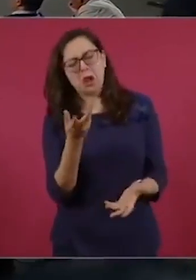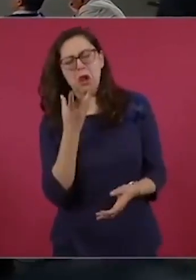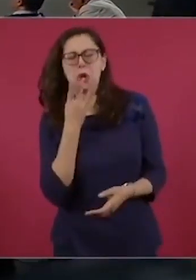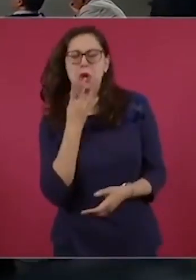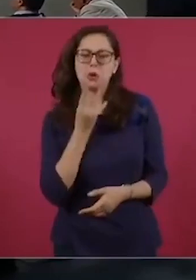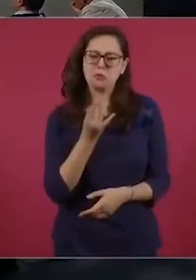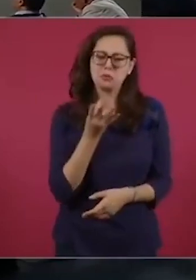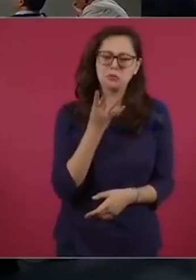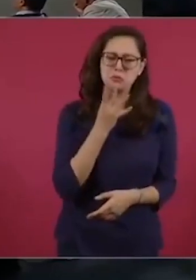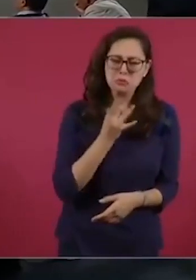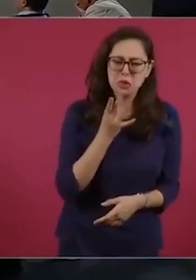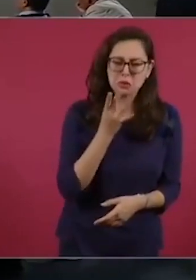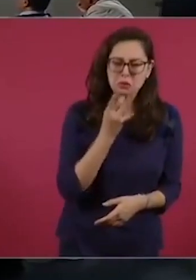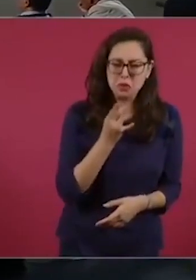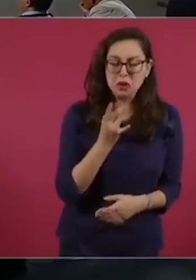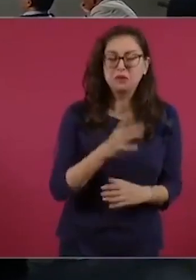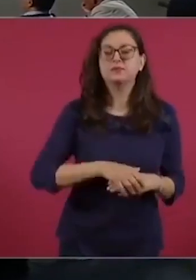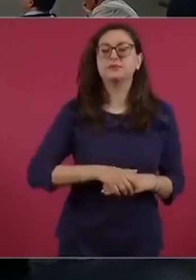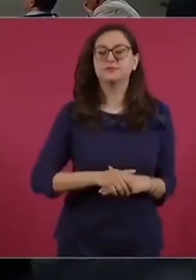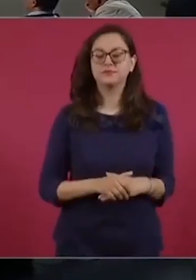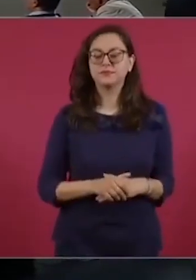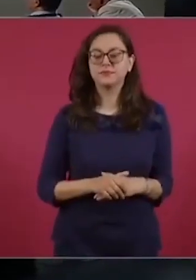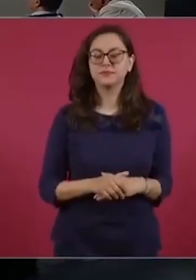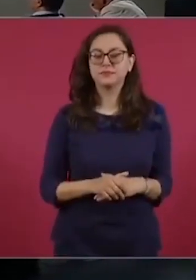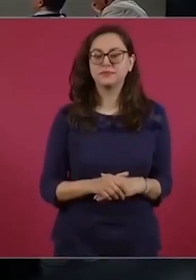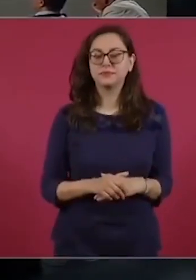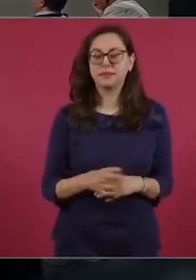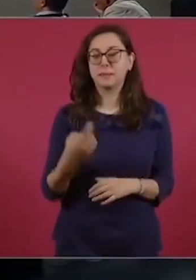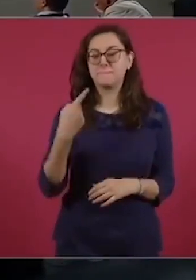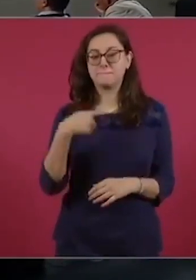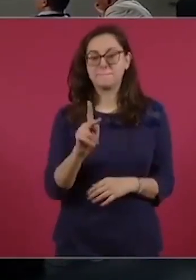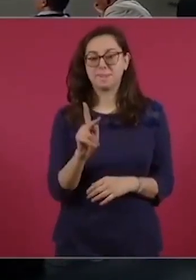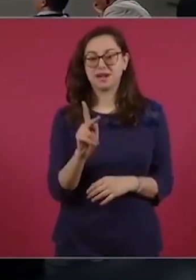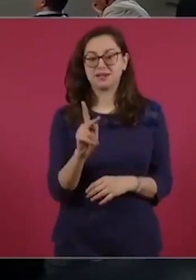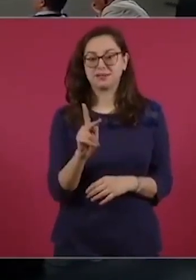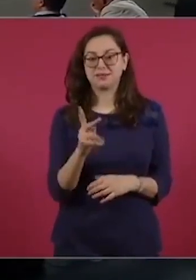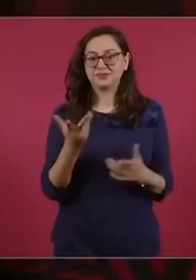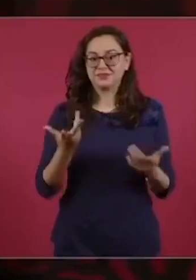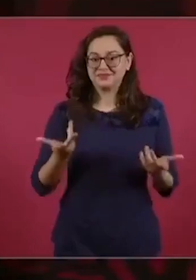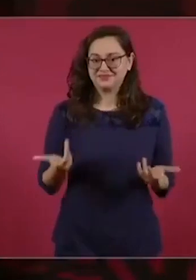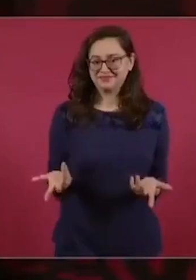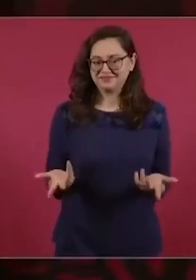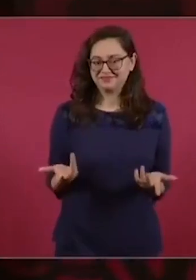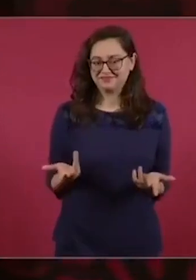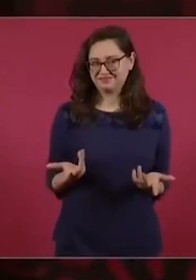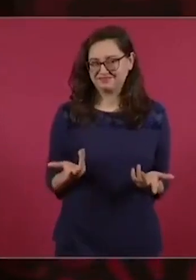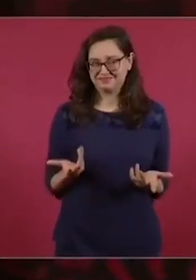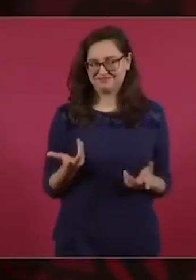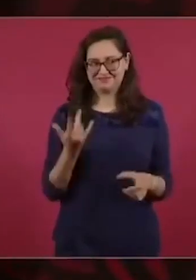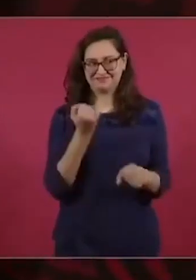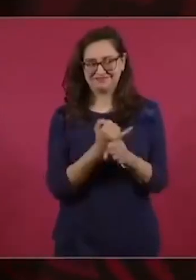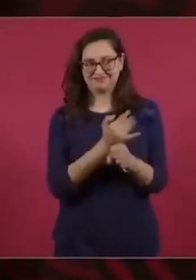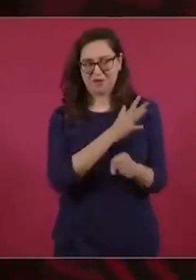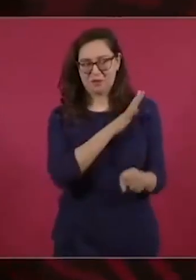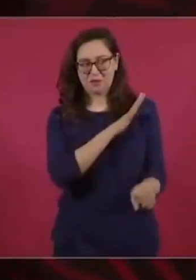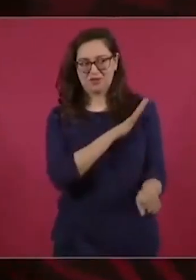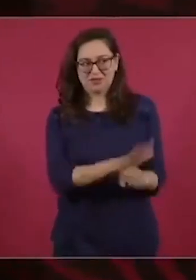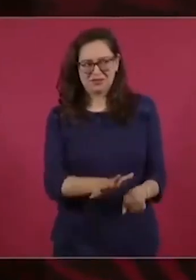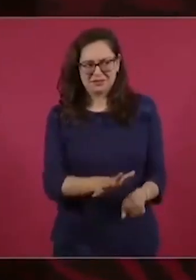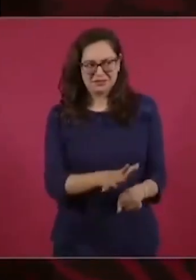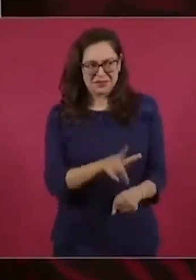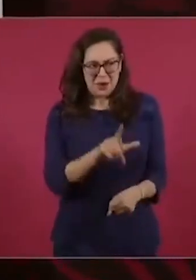este proceder es completamente ofensivo